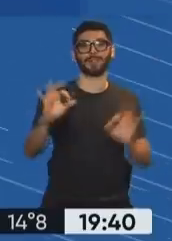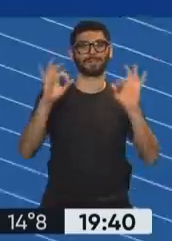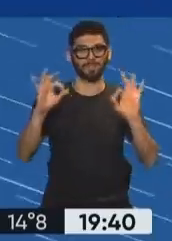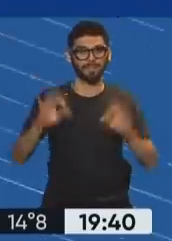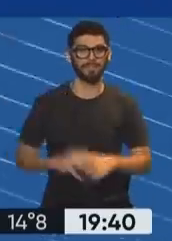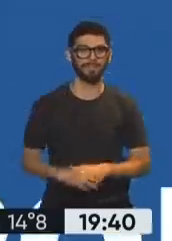¡Suscríbete! ¡Suscríbete! ¡Suscríbete!